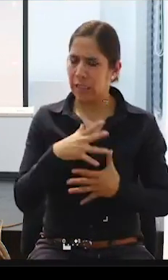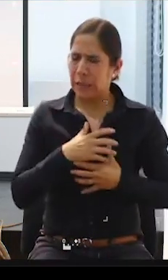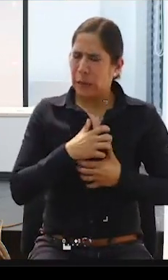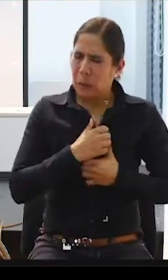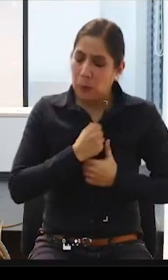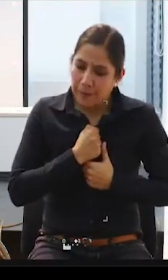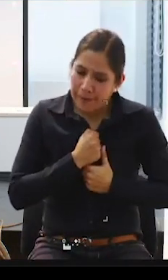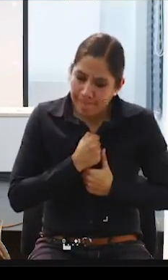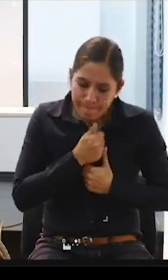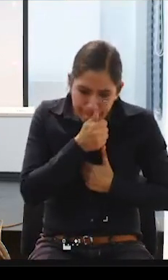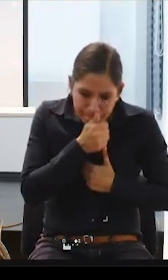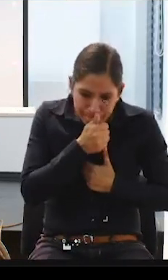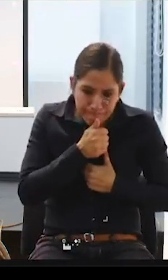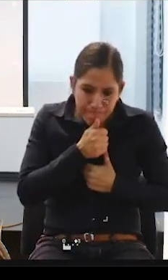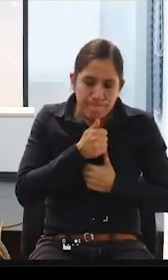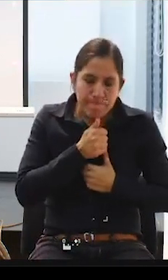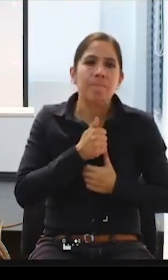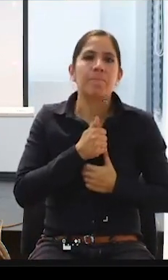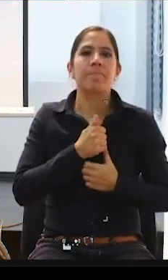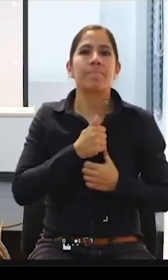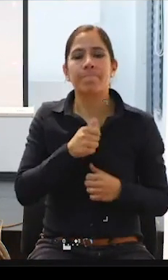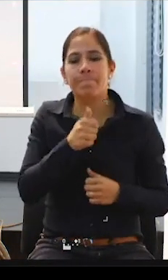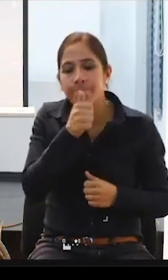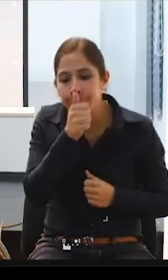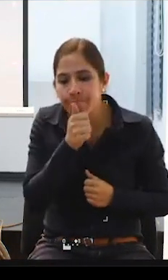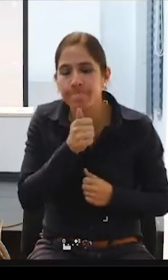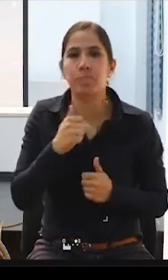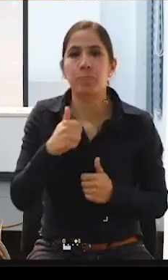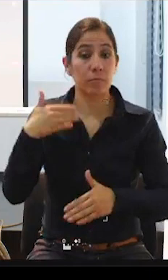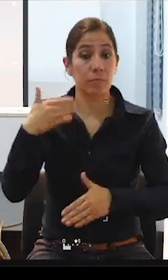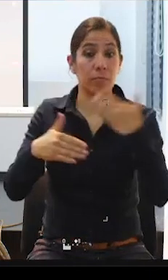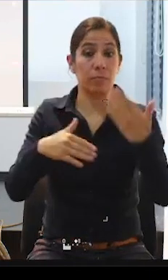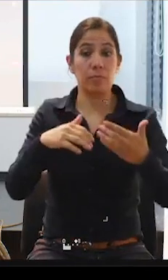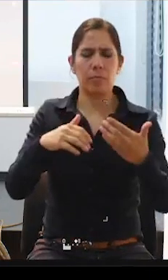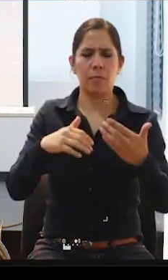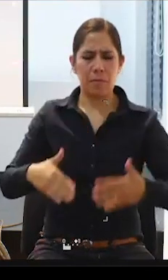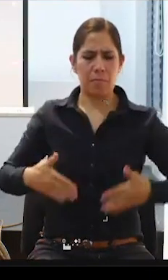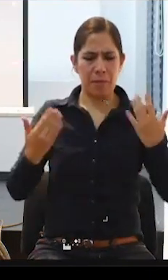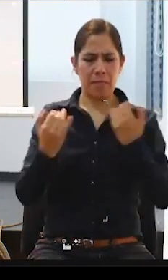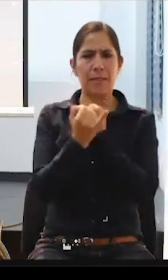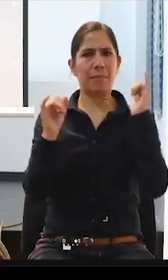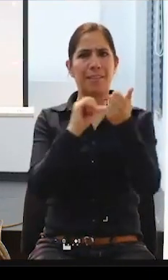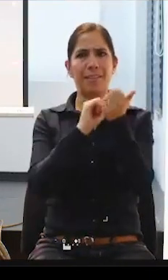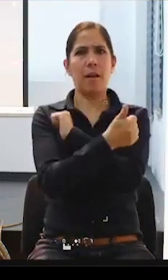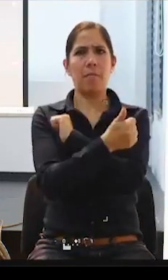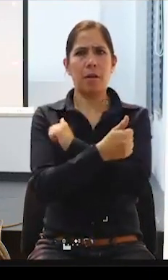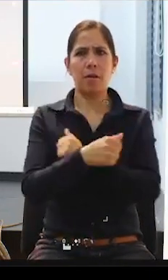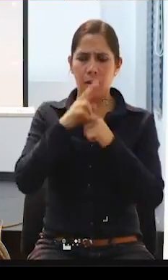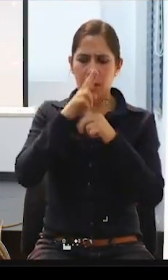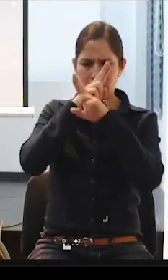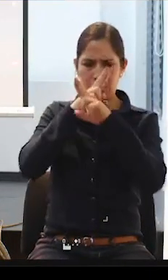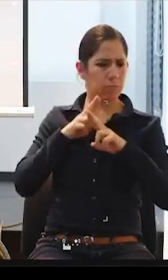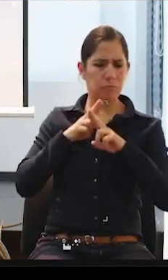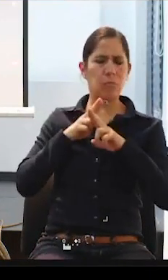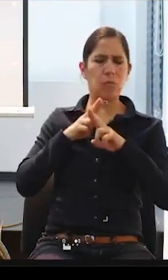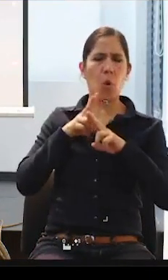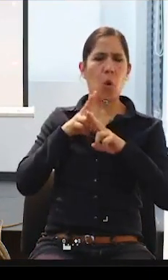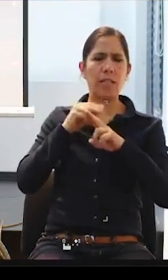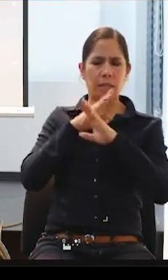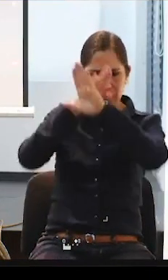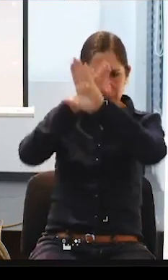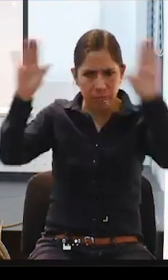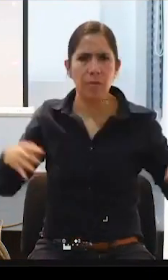¿Cómo te cambia la vida independiente? Pues como ya no, no dejas que te anulen, pues ya puedes hablar y ya puedes contar todas estas cositas.